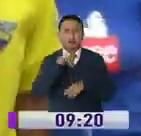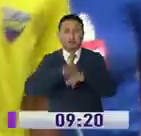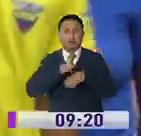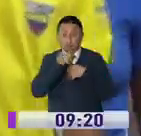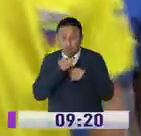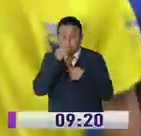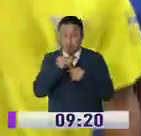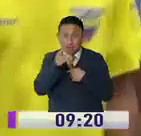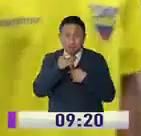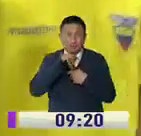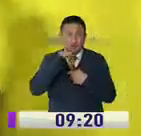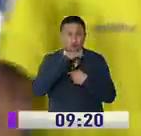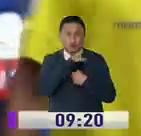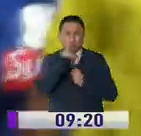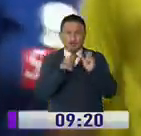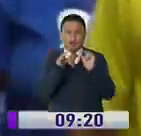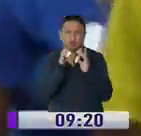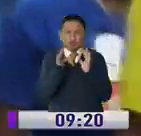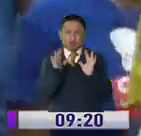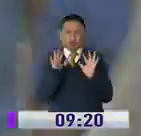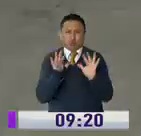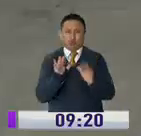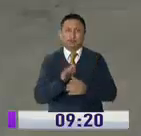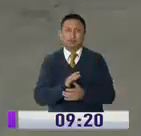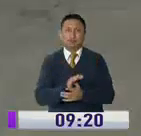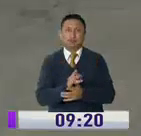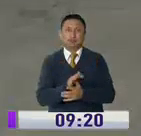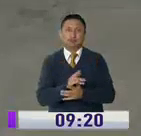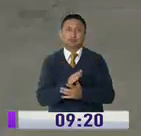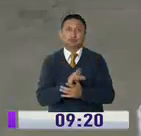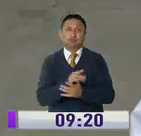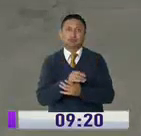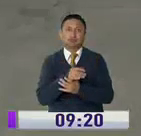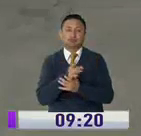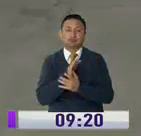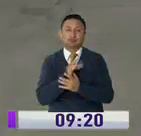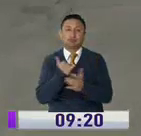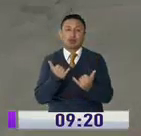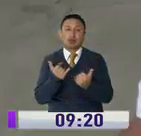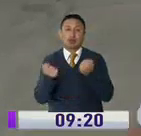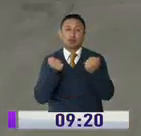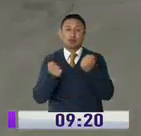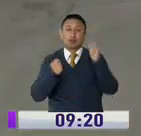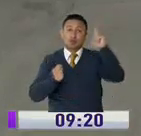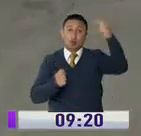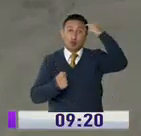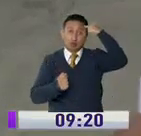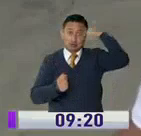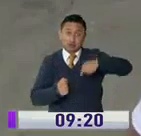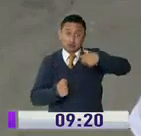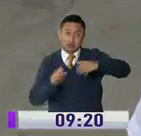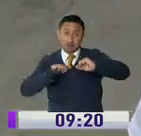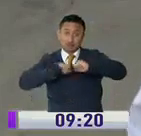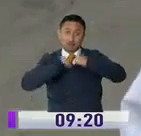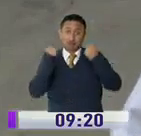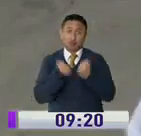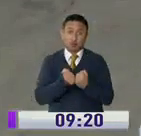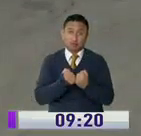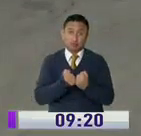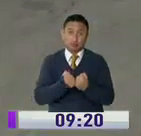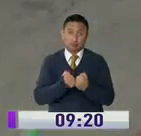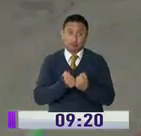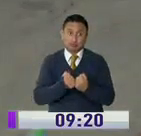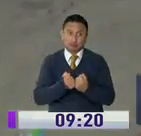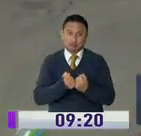la insalubridad y la aglomeración de personas. Que estas medidas que hemos tomado como gobierno, como sociedad, son